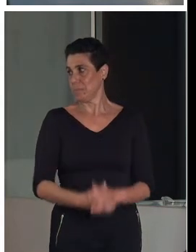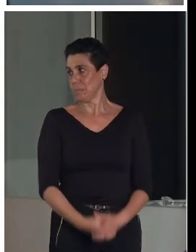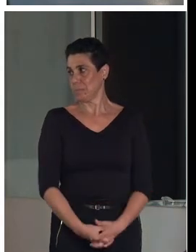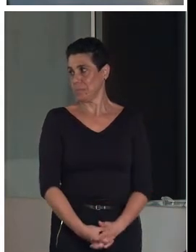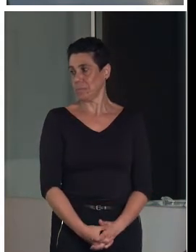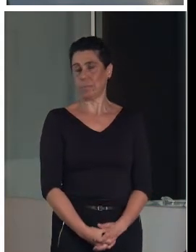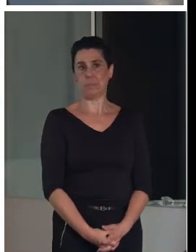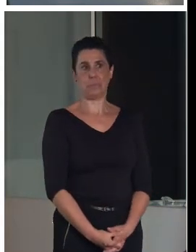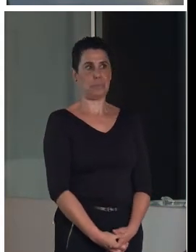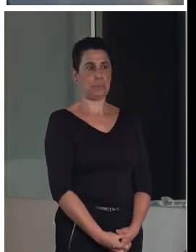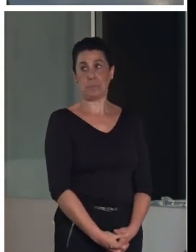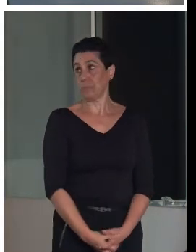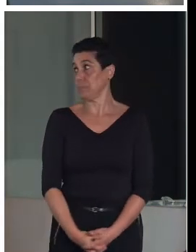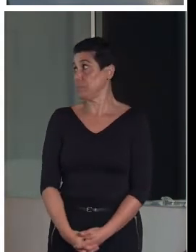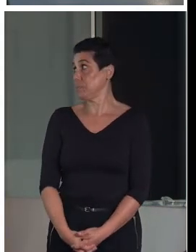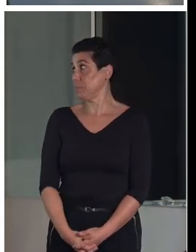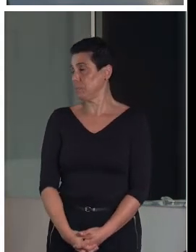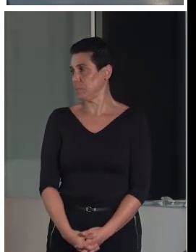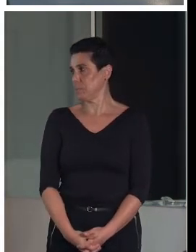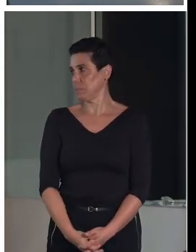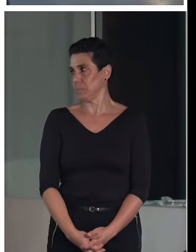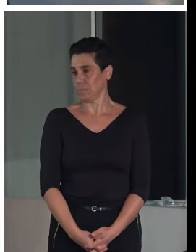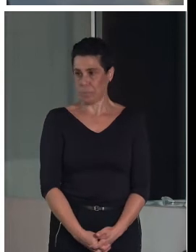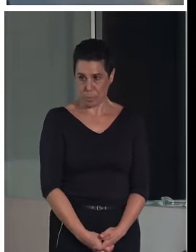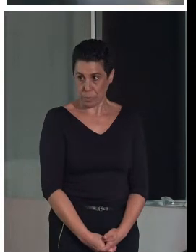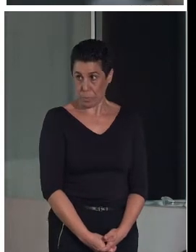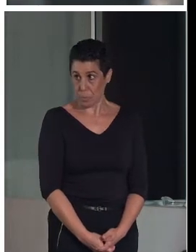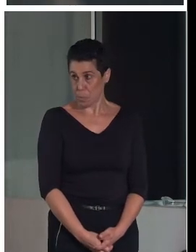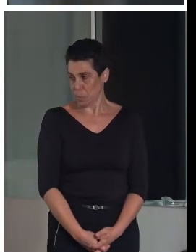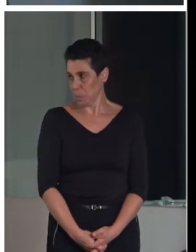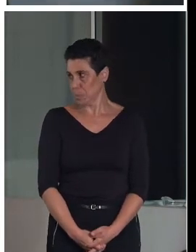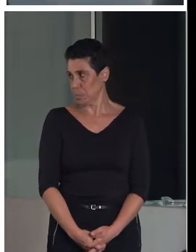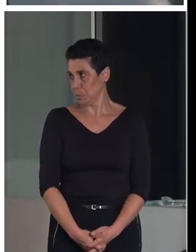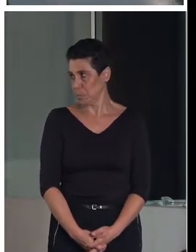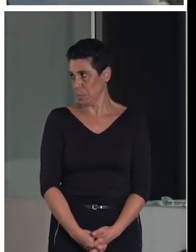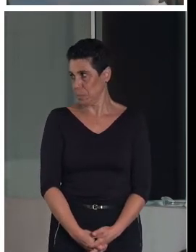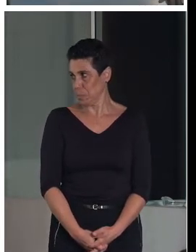Voy a… Igual hemos tardado mucho, ¿qué? Se nos ha caducado esto.